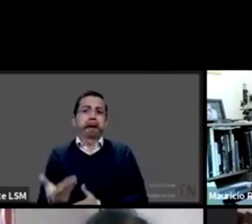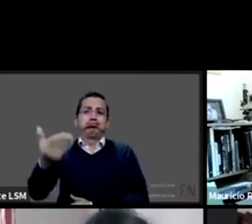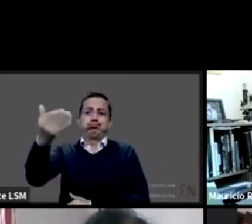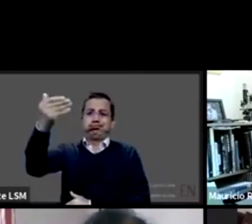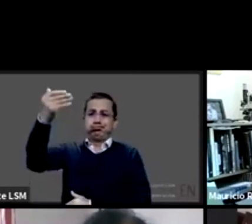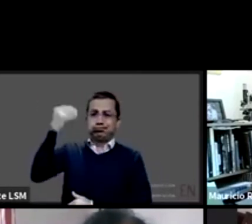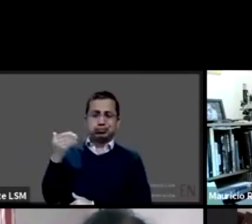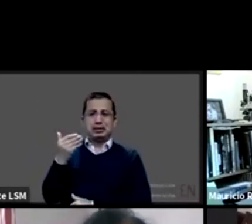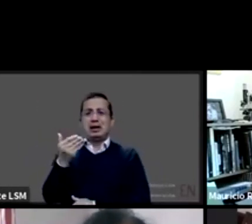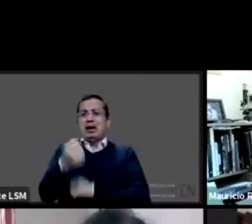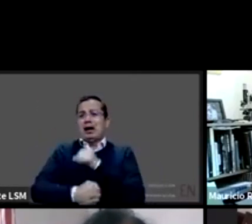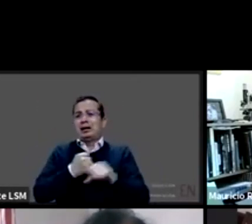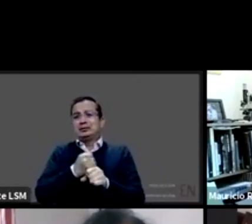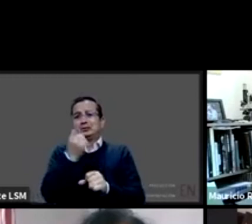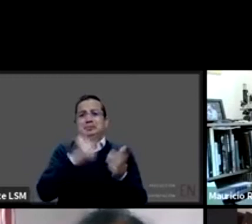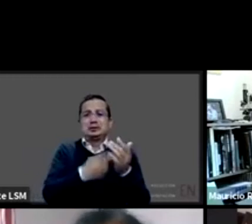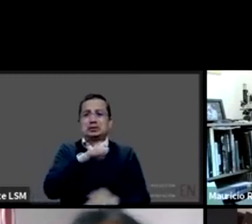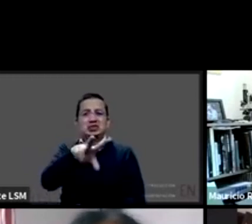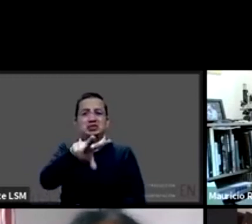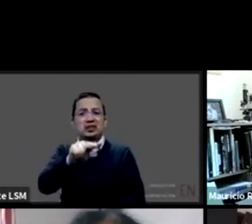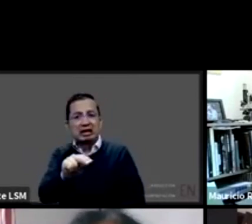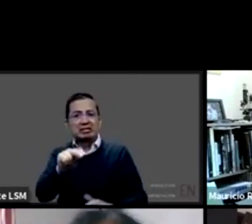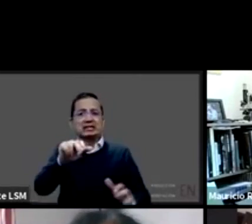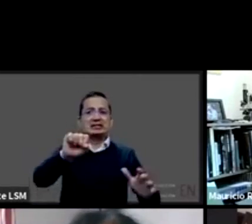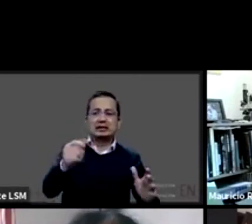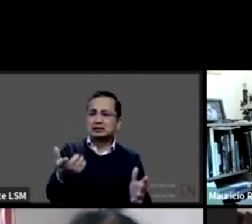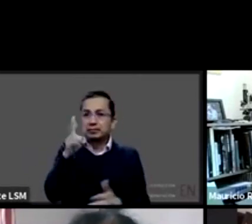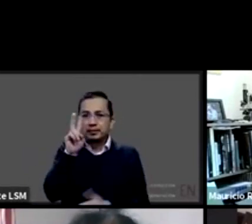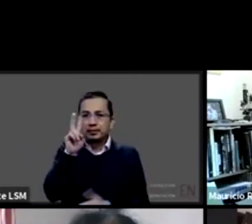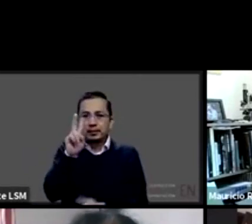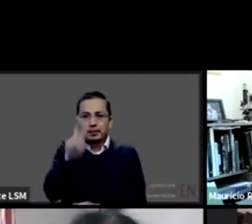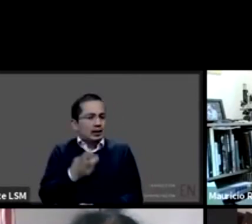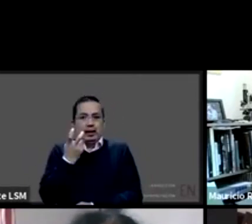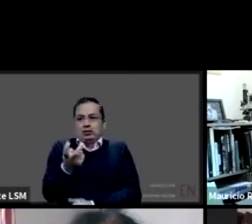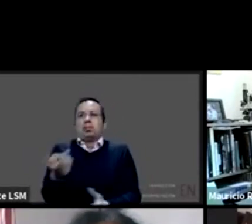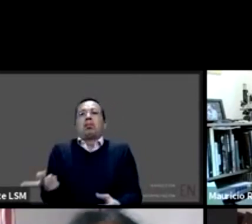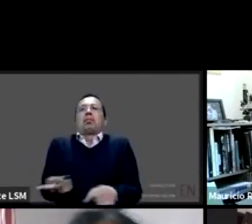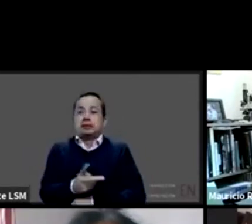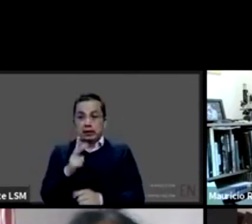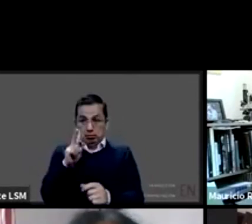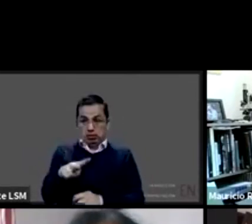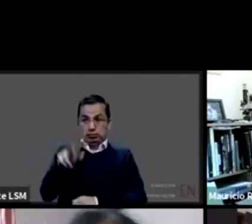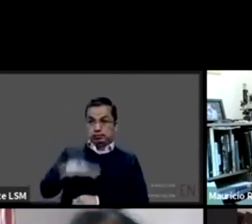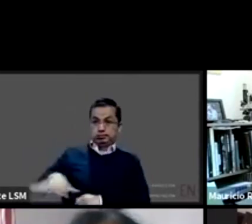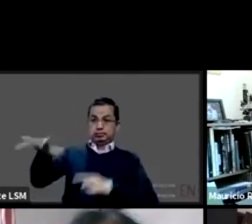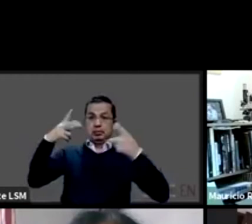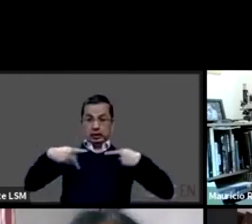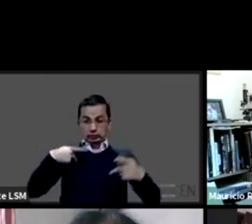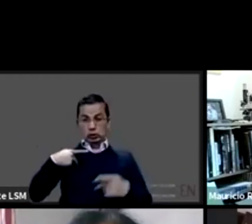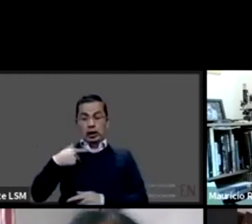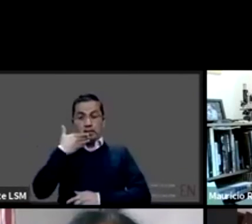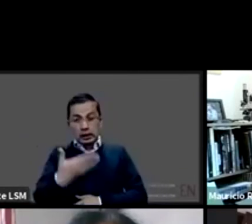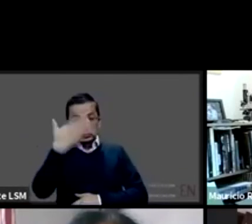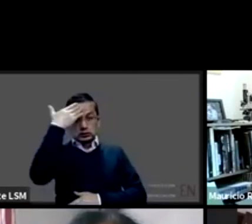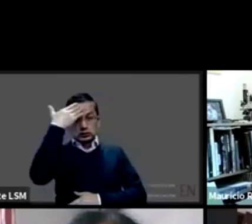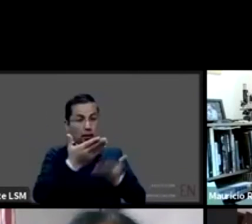en donde si ahorita no tenemos una sociedad sensible a la discapacidad, menos antes. entonces,